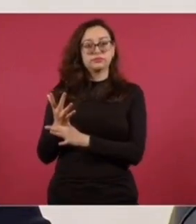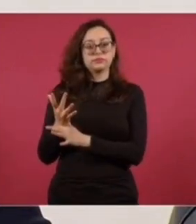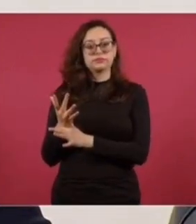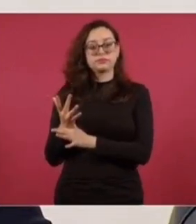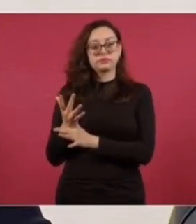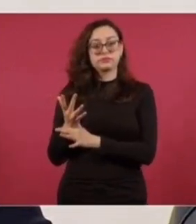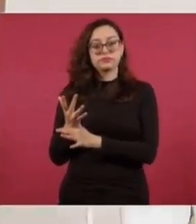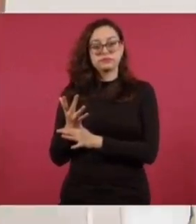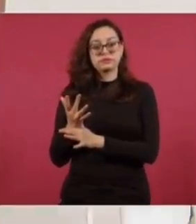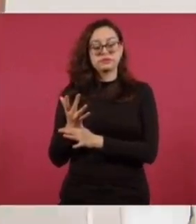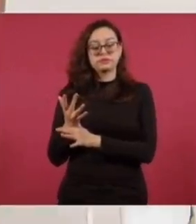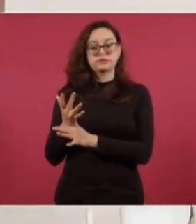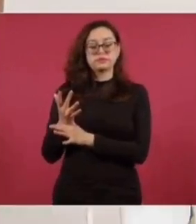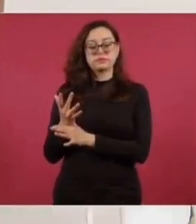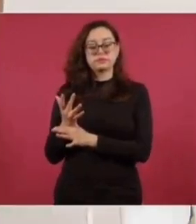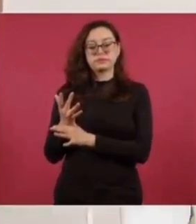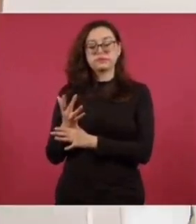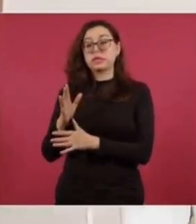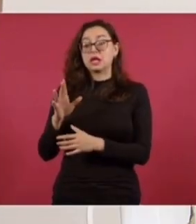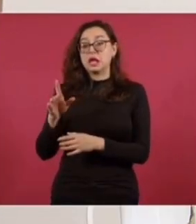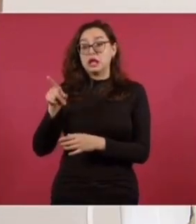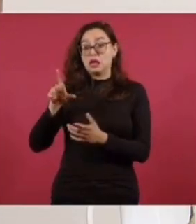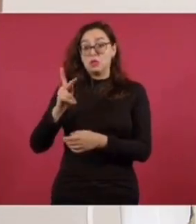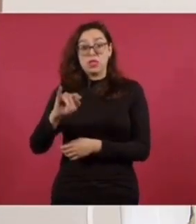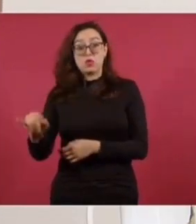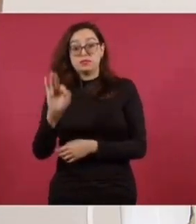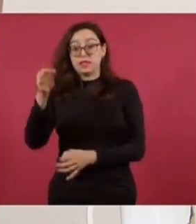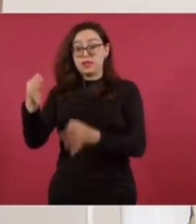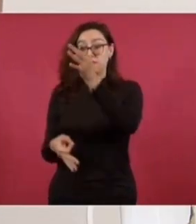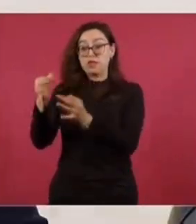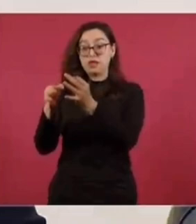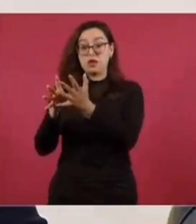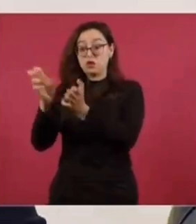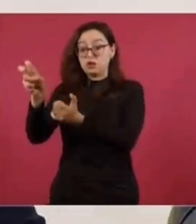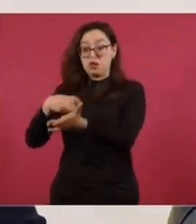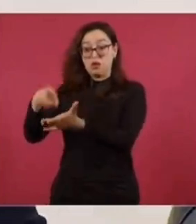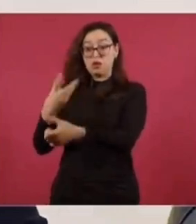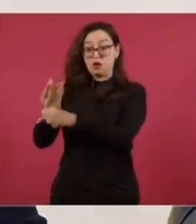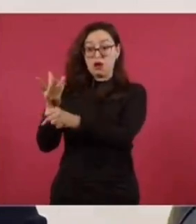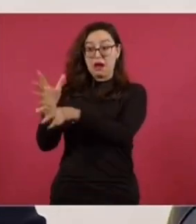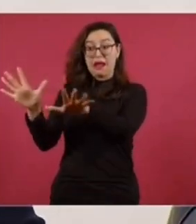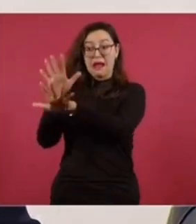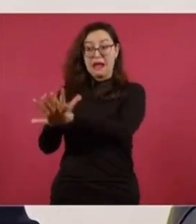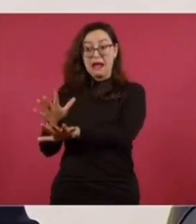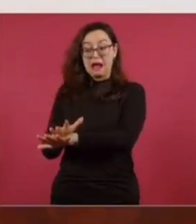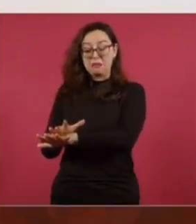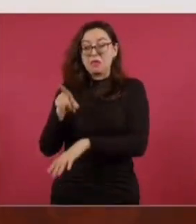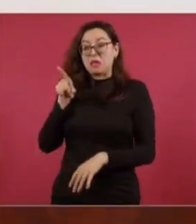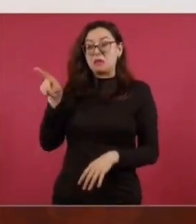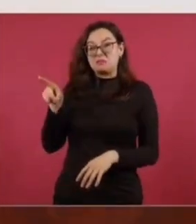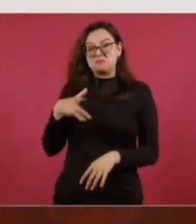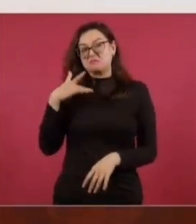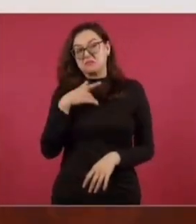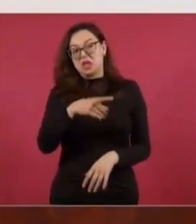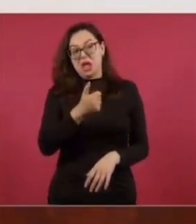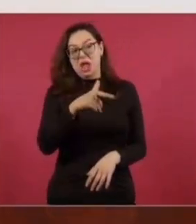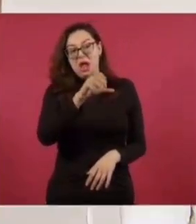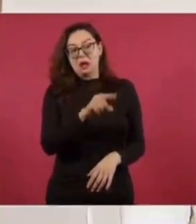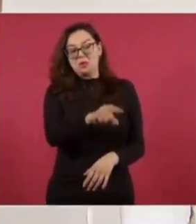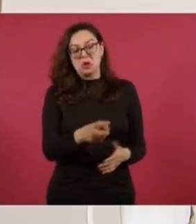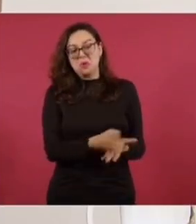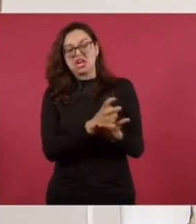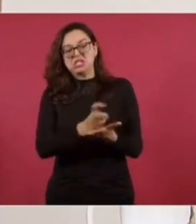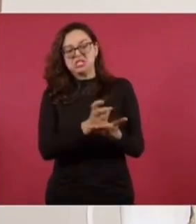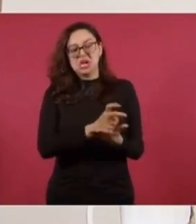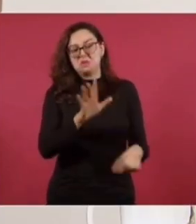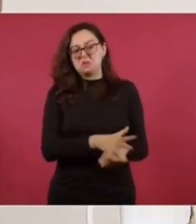lo mío es un capricho, lo que quería reformar el Poder Judicial, porque ellos no aceptaron que la Guardia Nacional